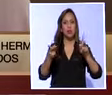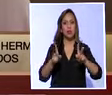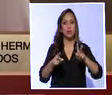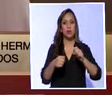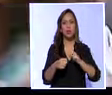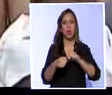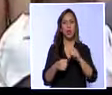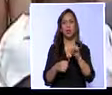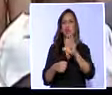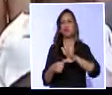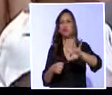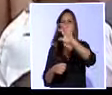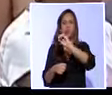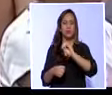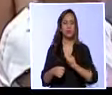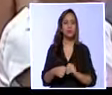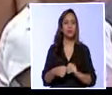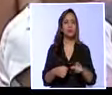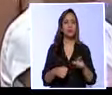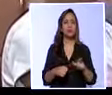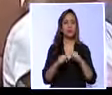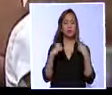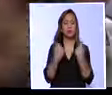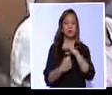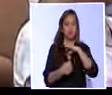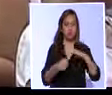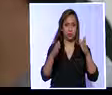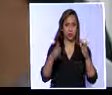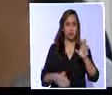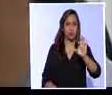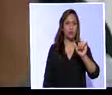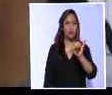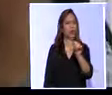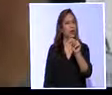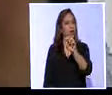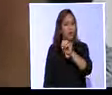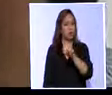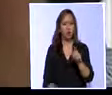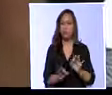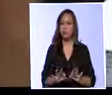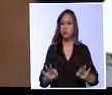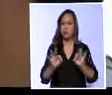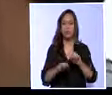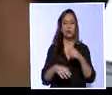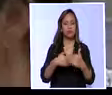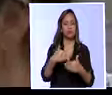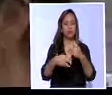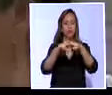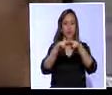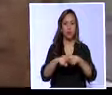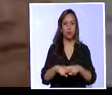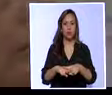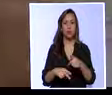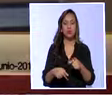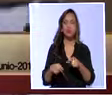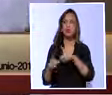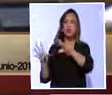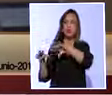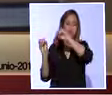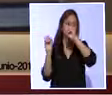América entera. Del otro extremo, el social cristiano Vicente Tallano indicó que es fundamental revisar el proceso de deportación de los migrantes.